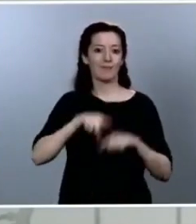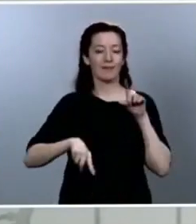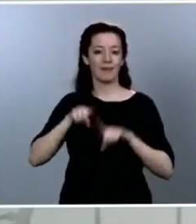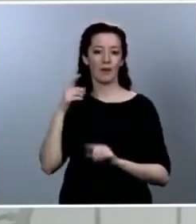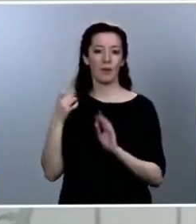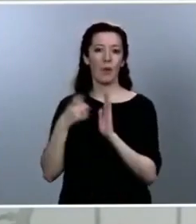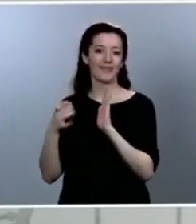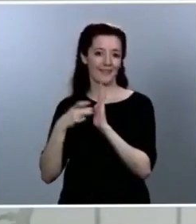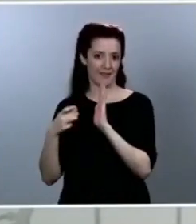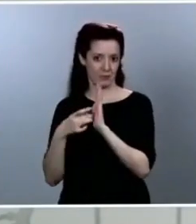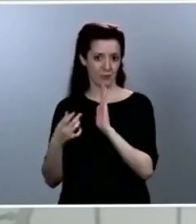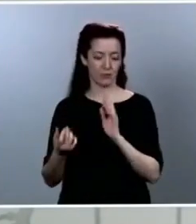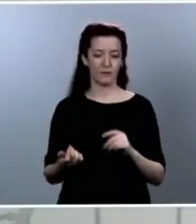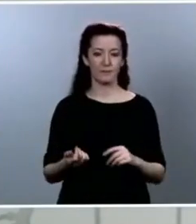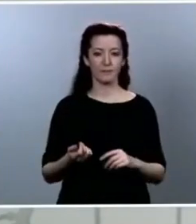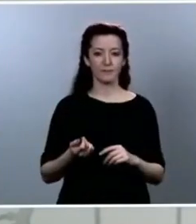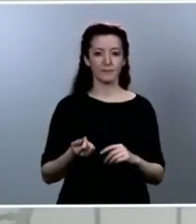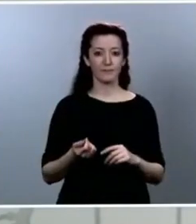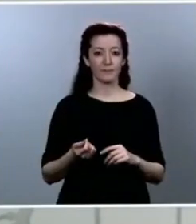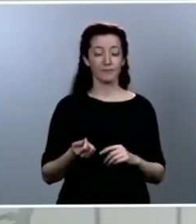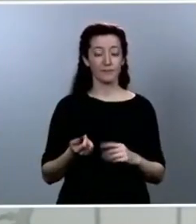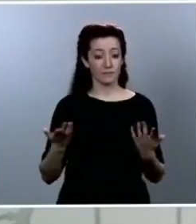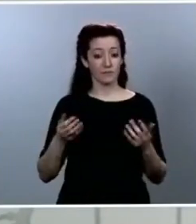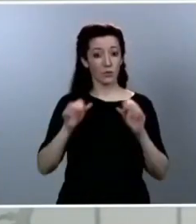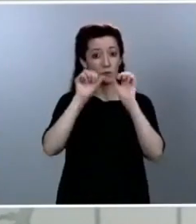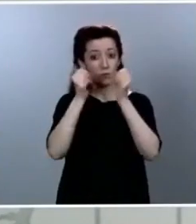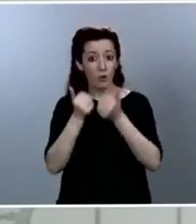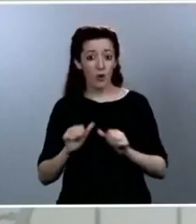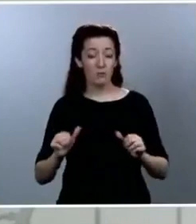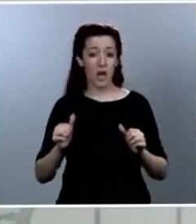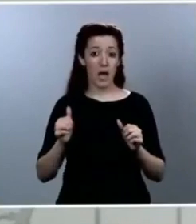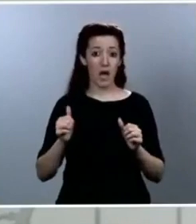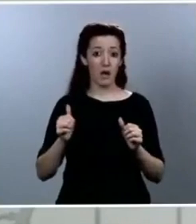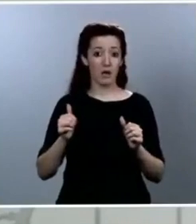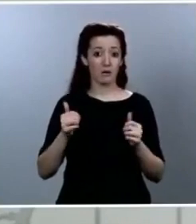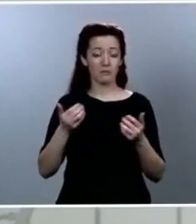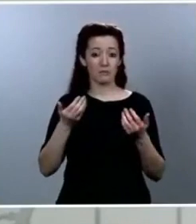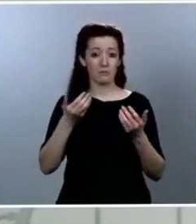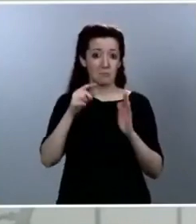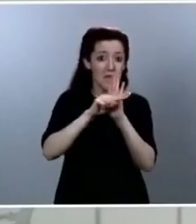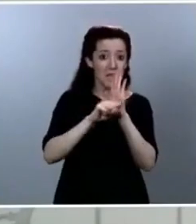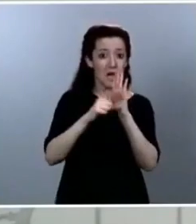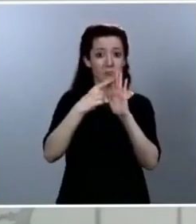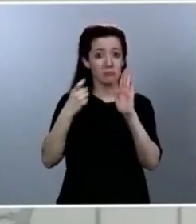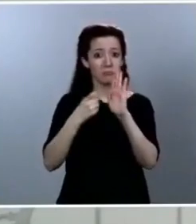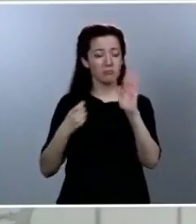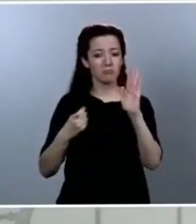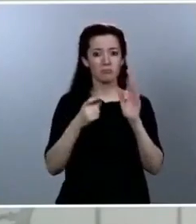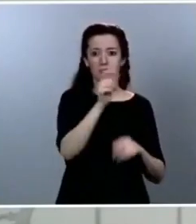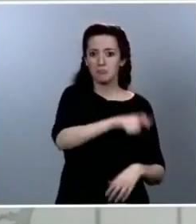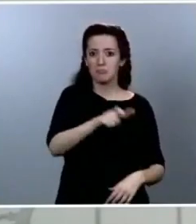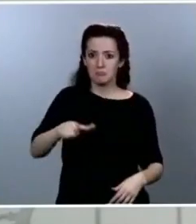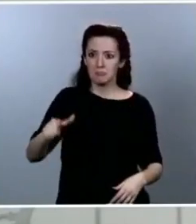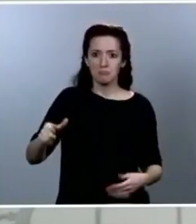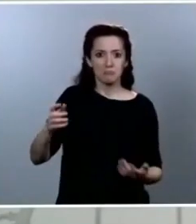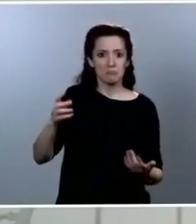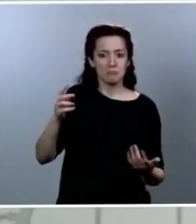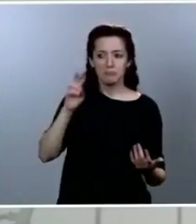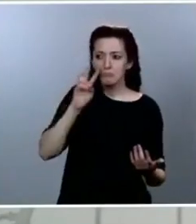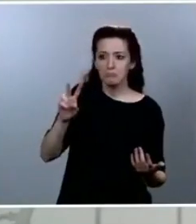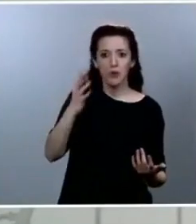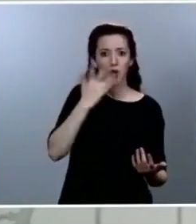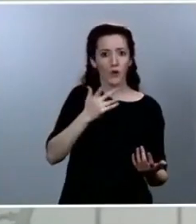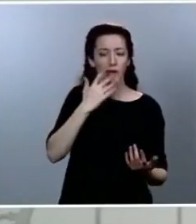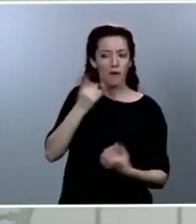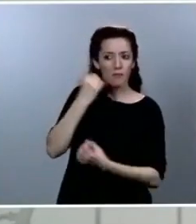serán accesibles al público, de modo que cualquier ciudadano de a pie, desde cualquier territorio, podrá conocer los criterios